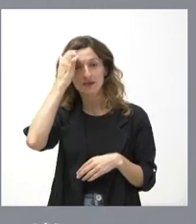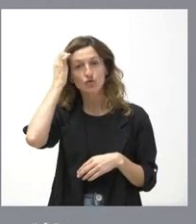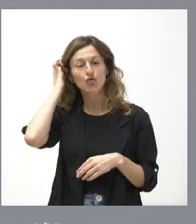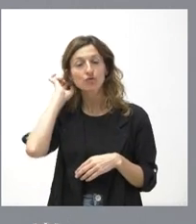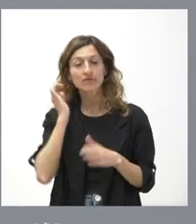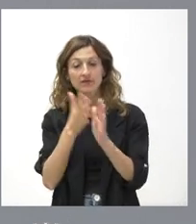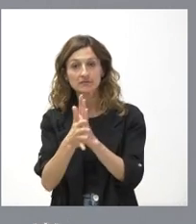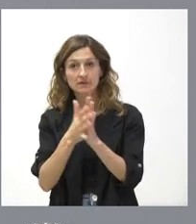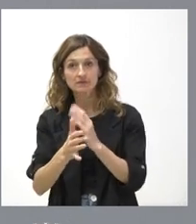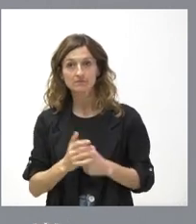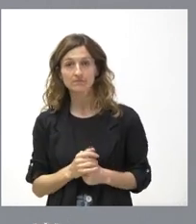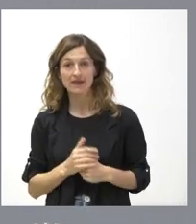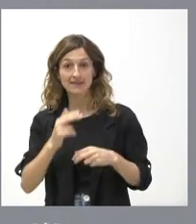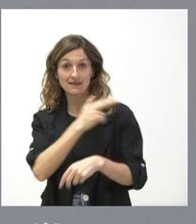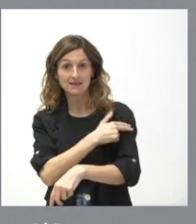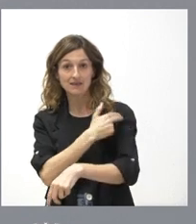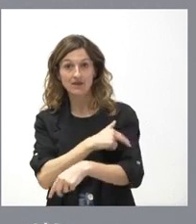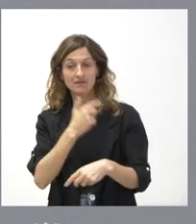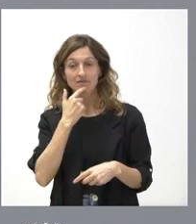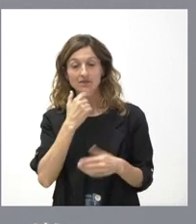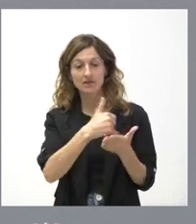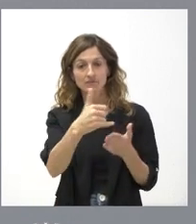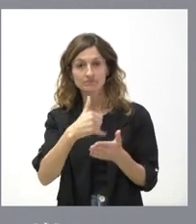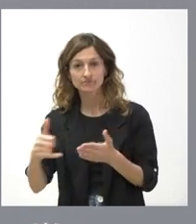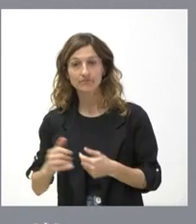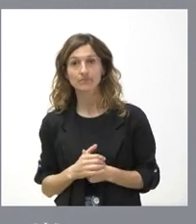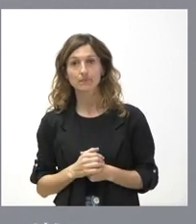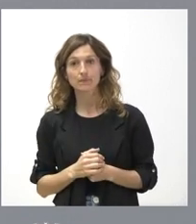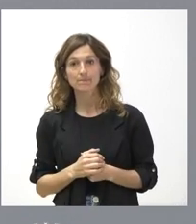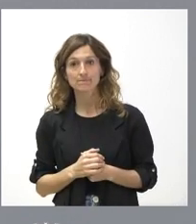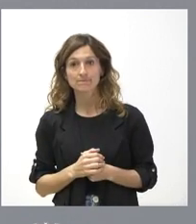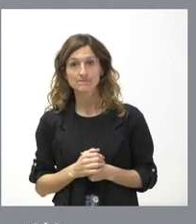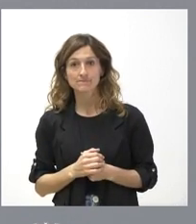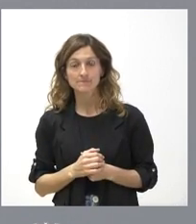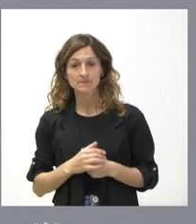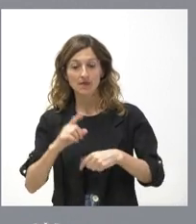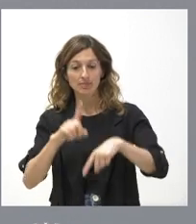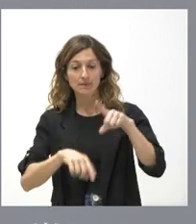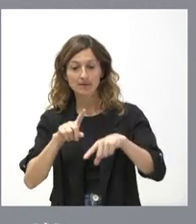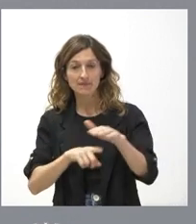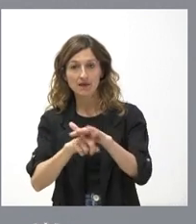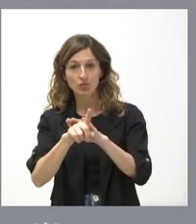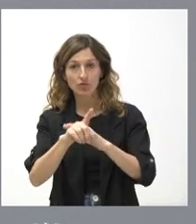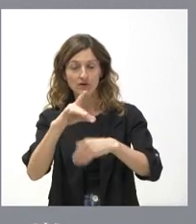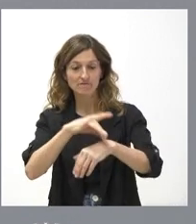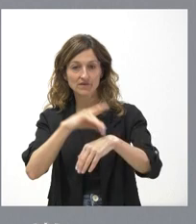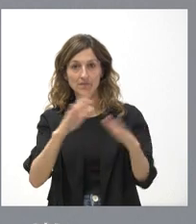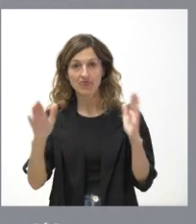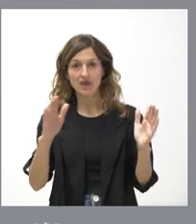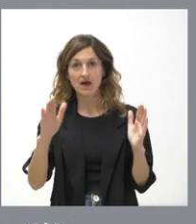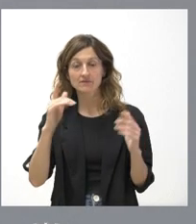posición –me refiero al consejero de Sanidad– en torno a dos ejes. En primer lugar, creemos que en función de la evolución de la enfermedad, de la